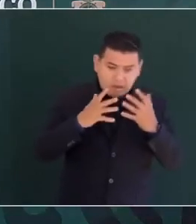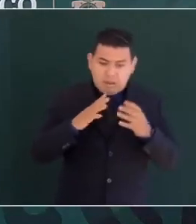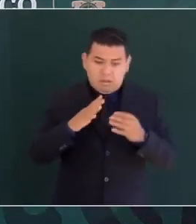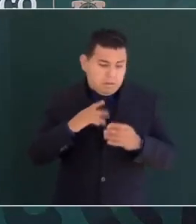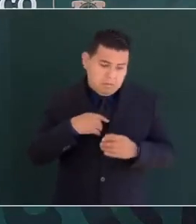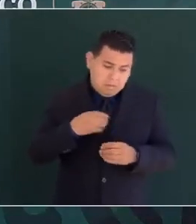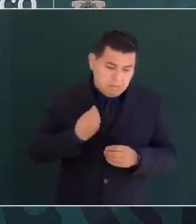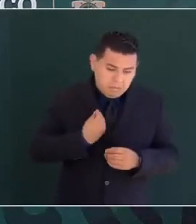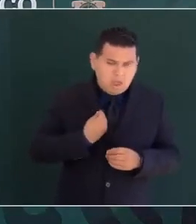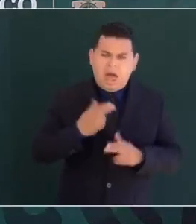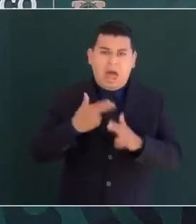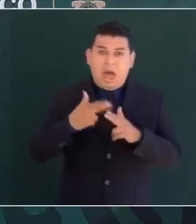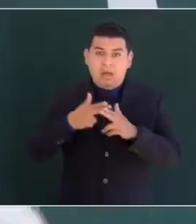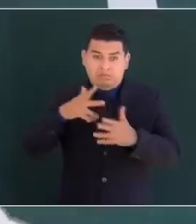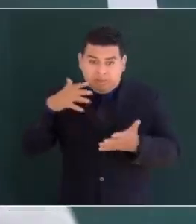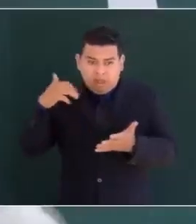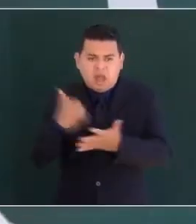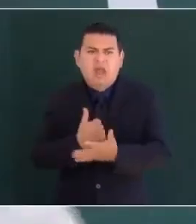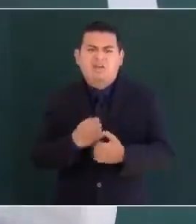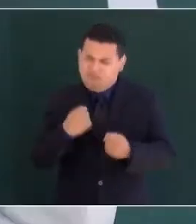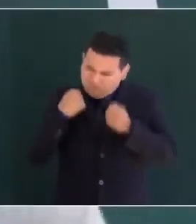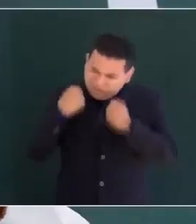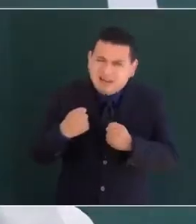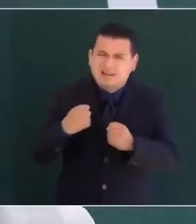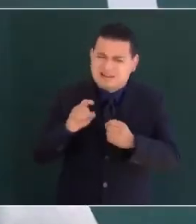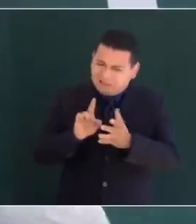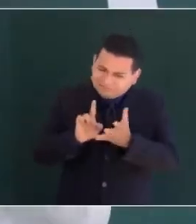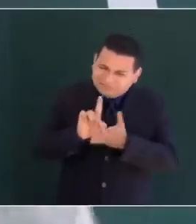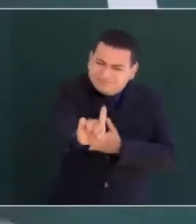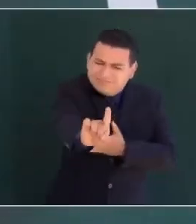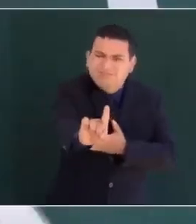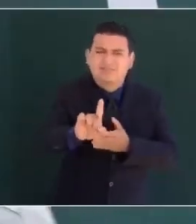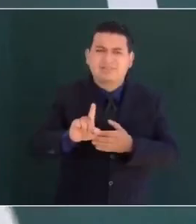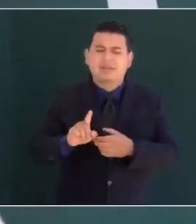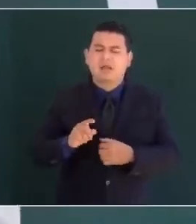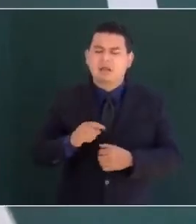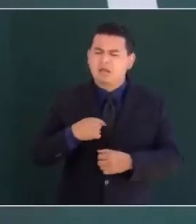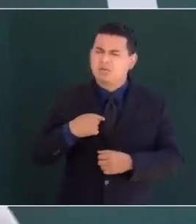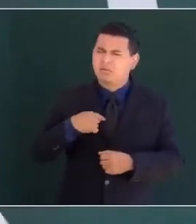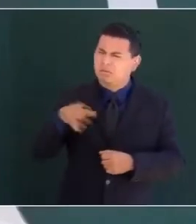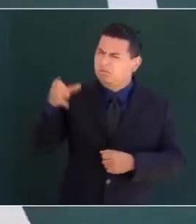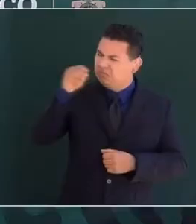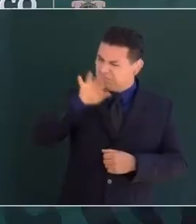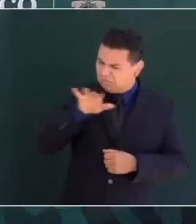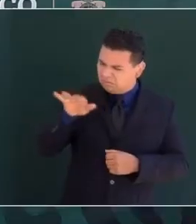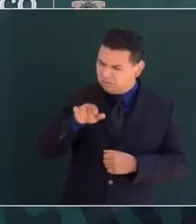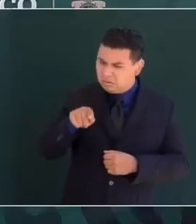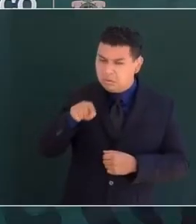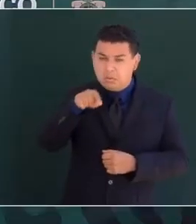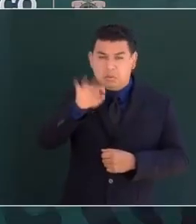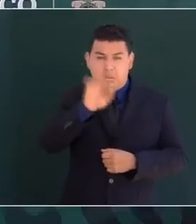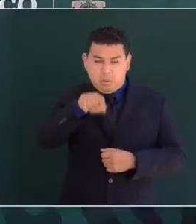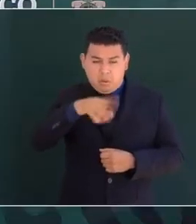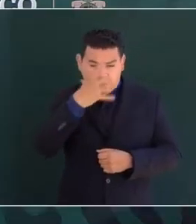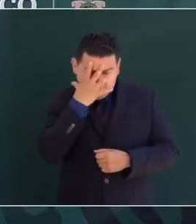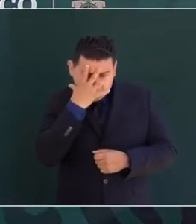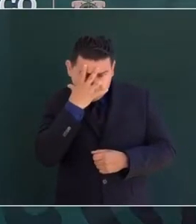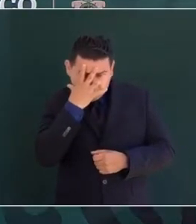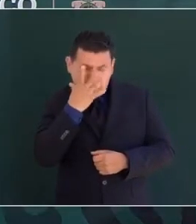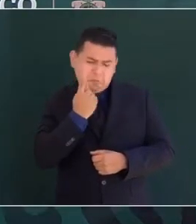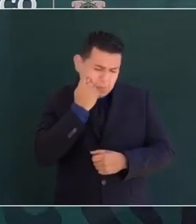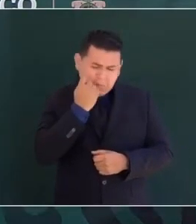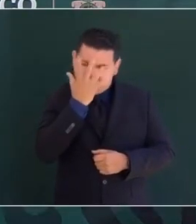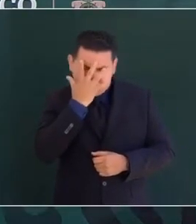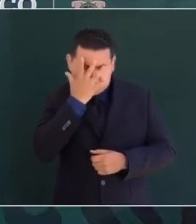y empecé a analizar eso porque avergüenzate hoy hasta que tengas una